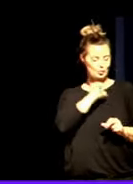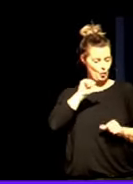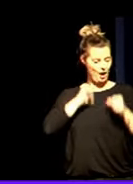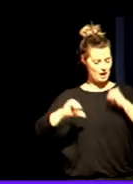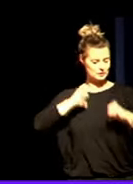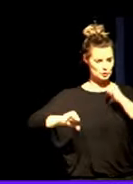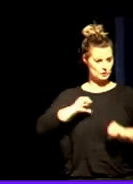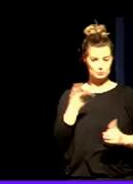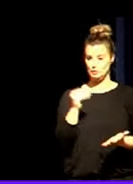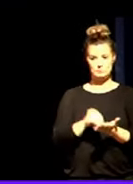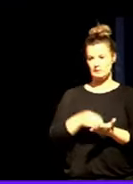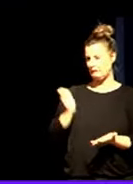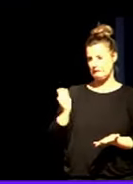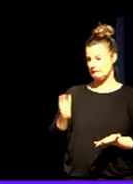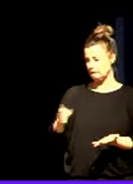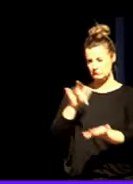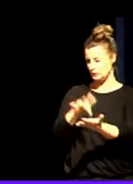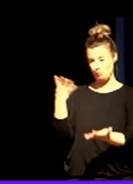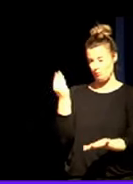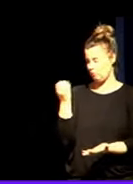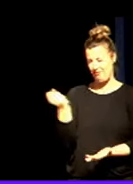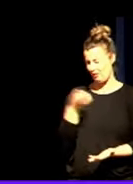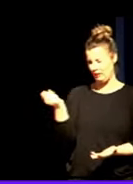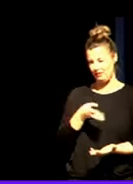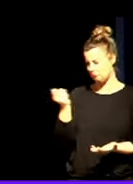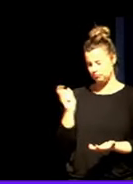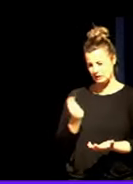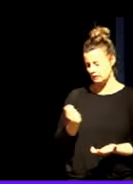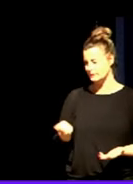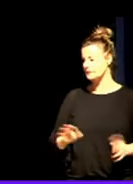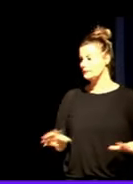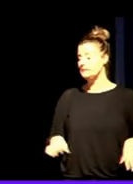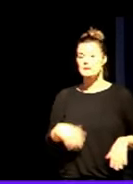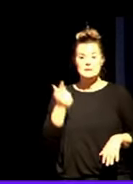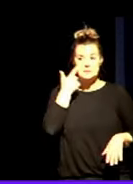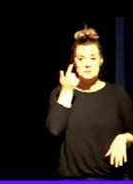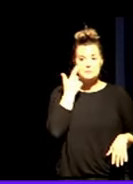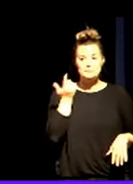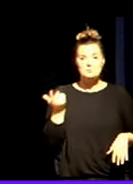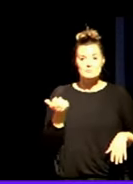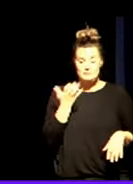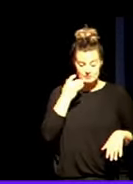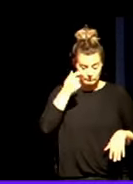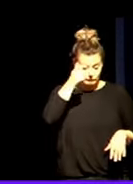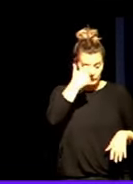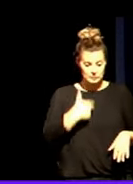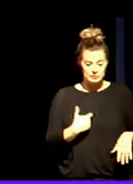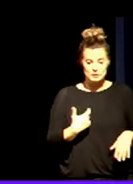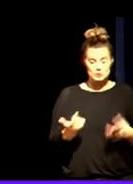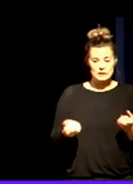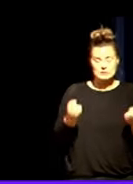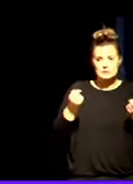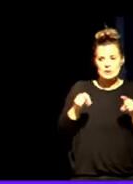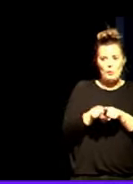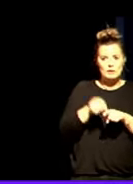frecuentes son. Son muy frecuentes. Fijaos, tanto la persona que se autoinflige autolesiones sin finalidad suicida, sin el